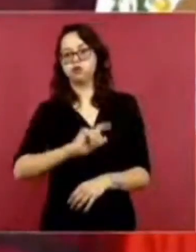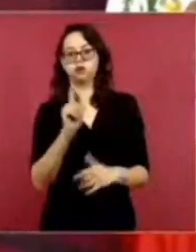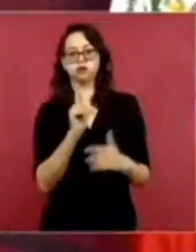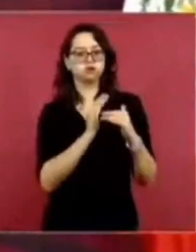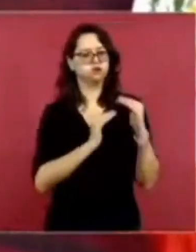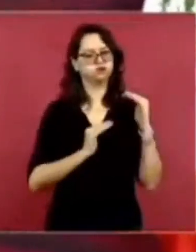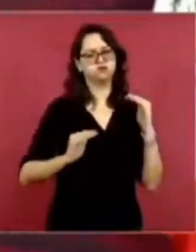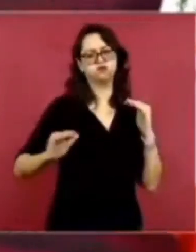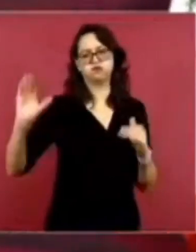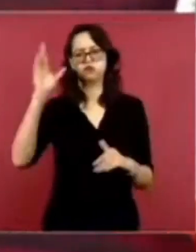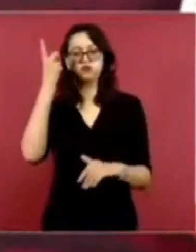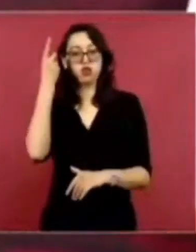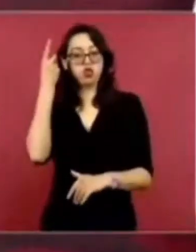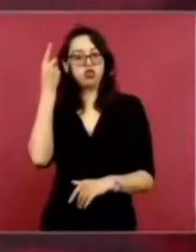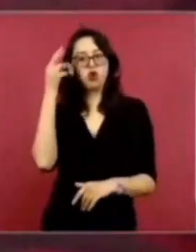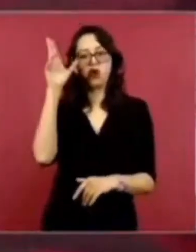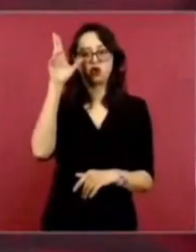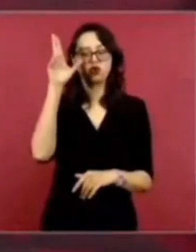extranjero.